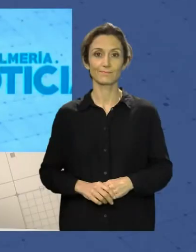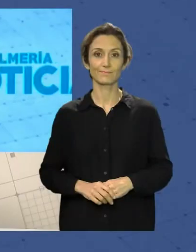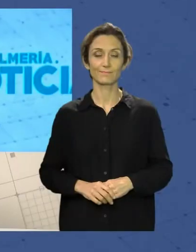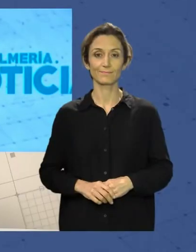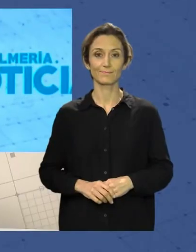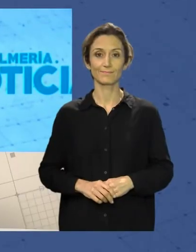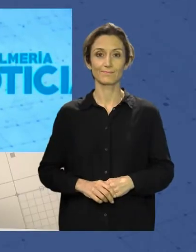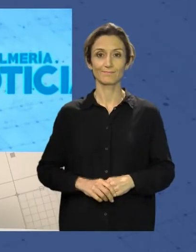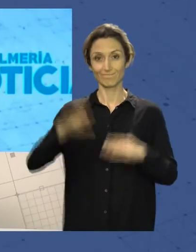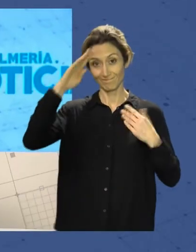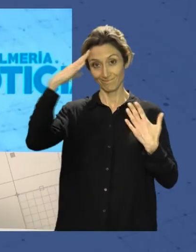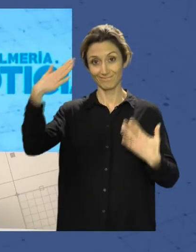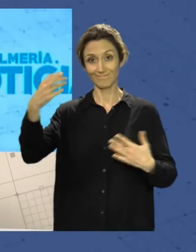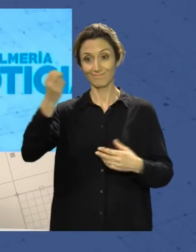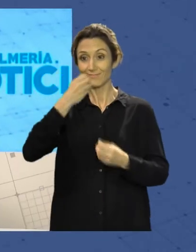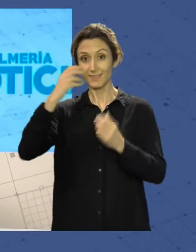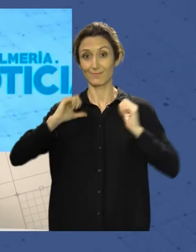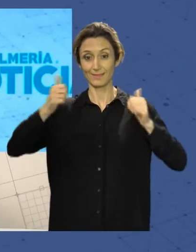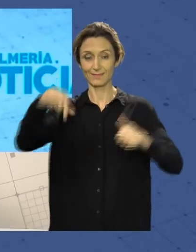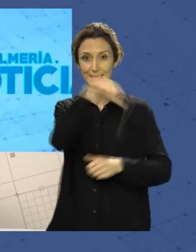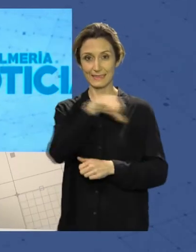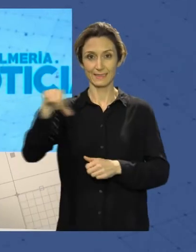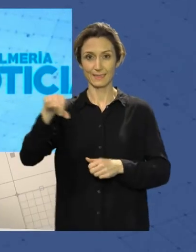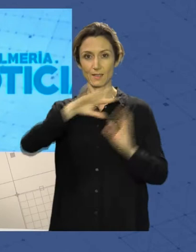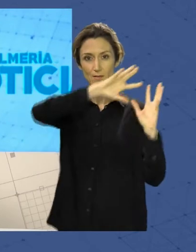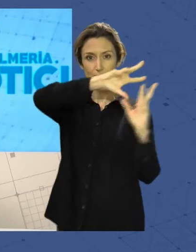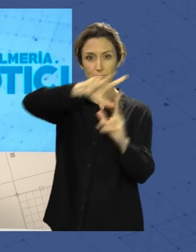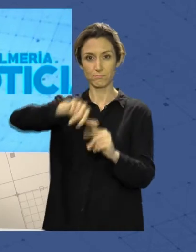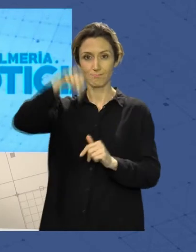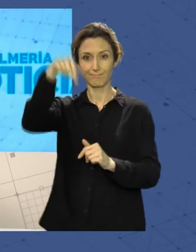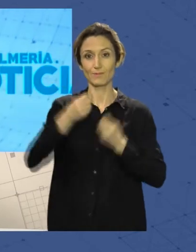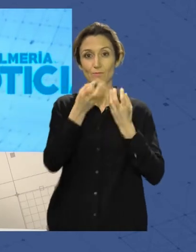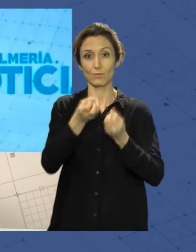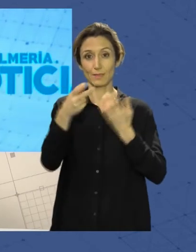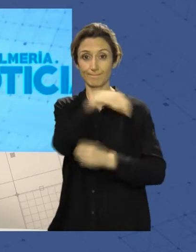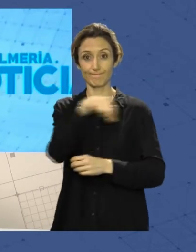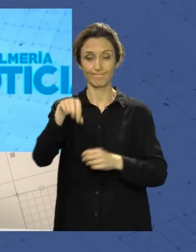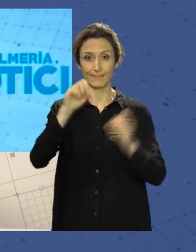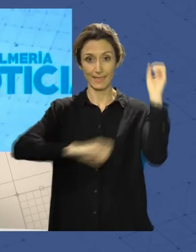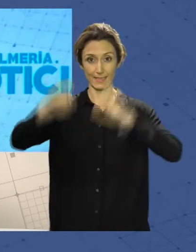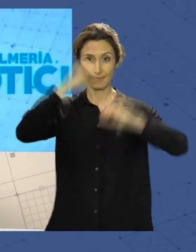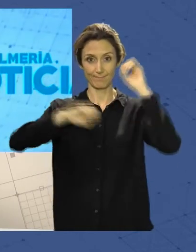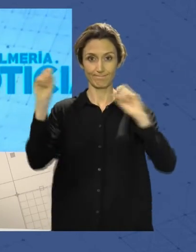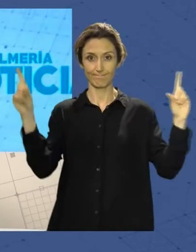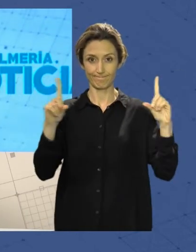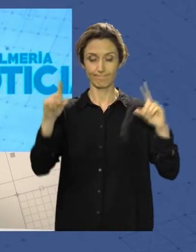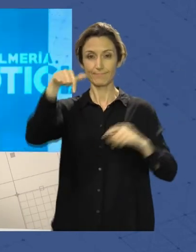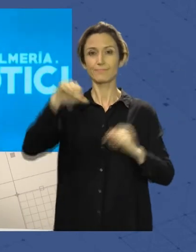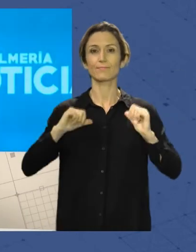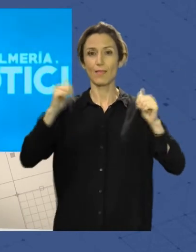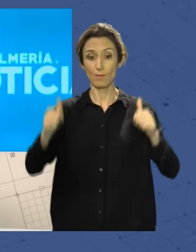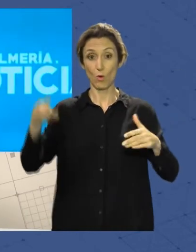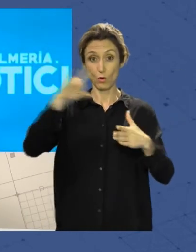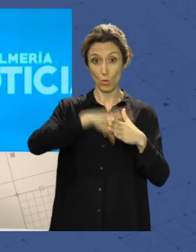Un saludo muy buenas, arrancamos una nueva edición del resumen informativo de la semana de Interalmería Televisión. Comenzamos con el lunes,